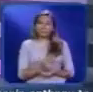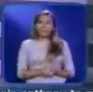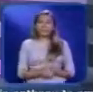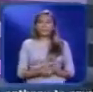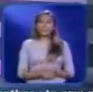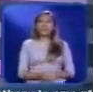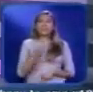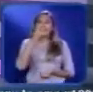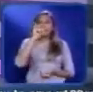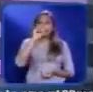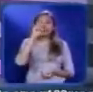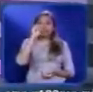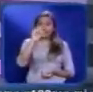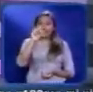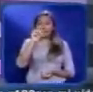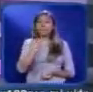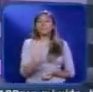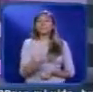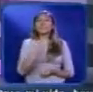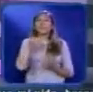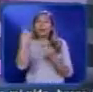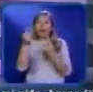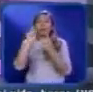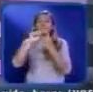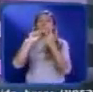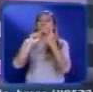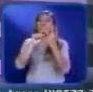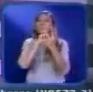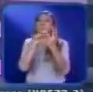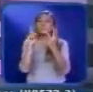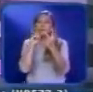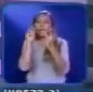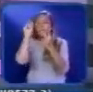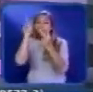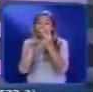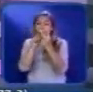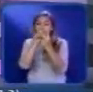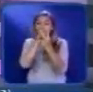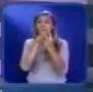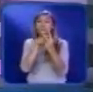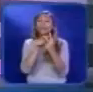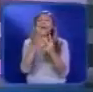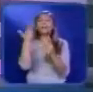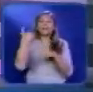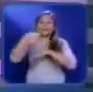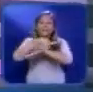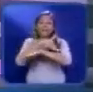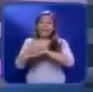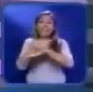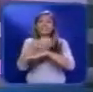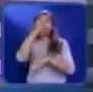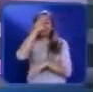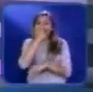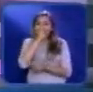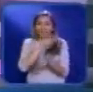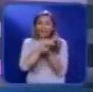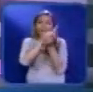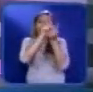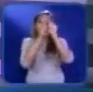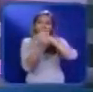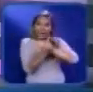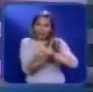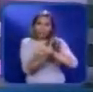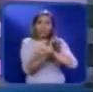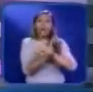David y Blade 32 ¡Ay Dios mío! Son los integrantes de una agrupación que de calle ciega pasó a ser la nueva calle y están de regreso